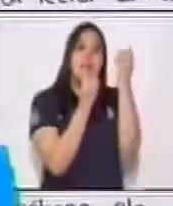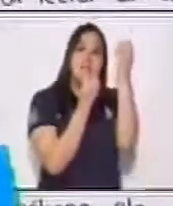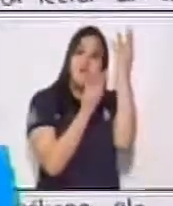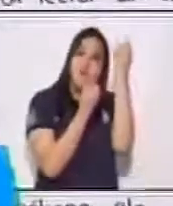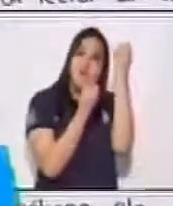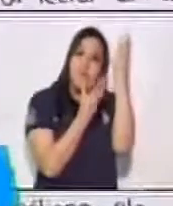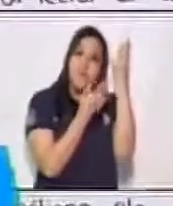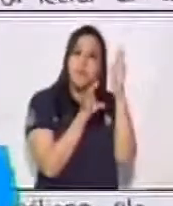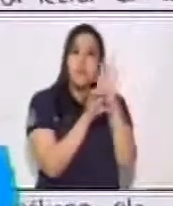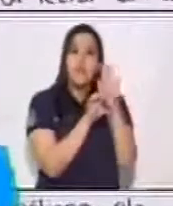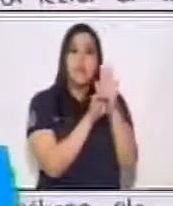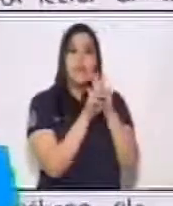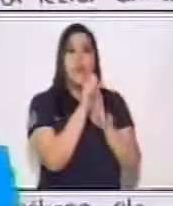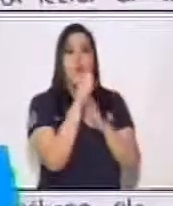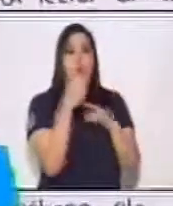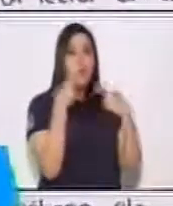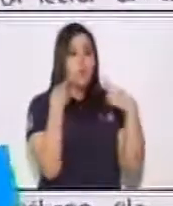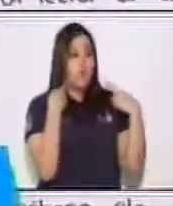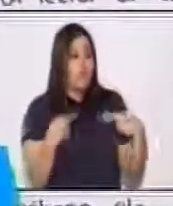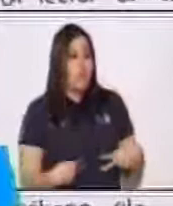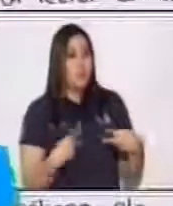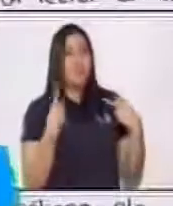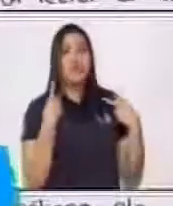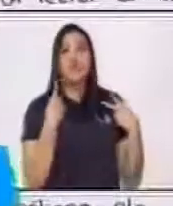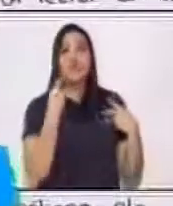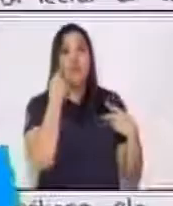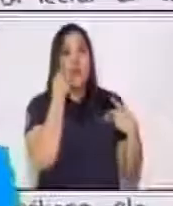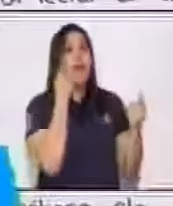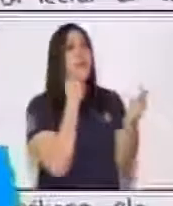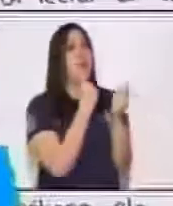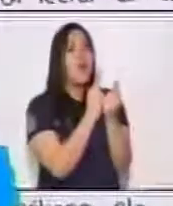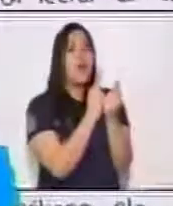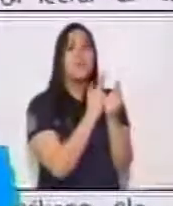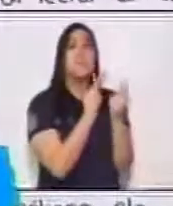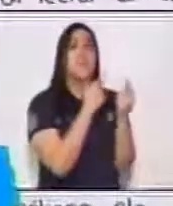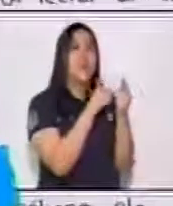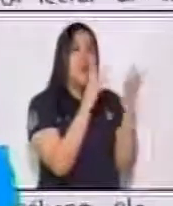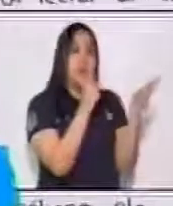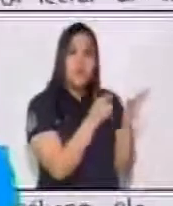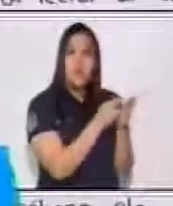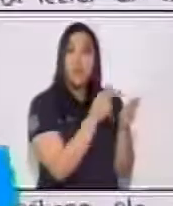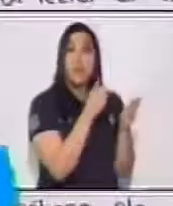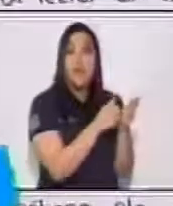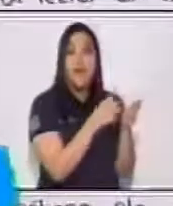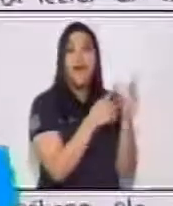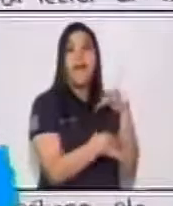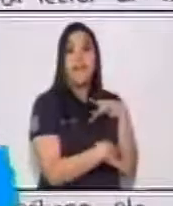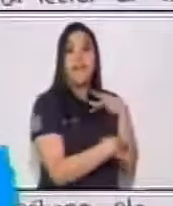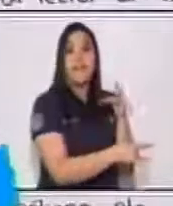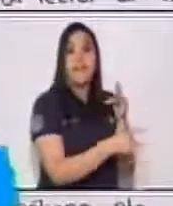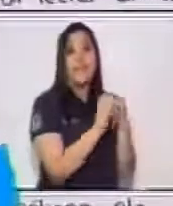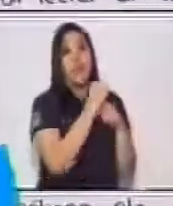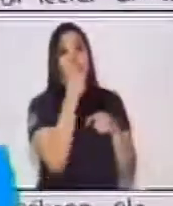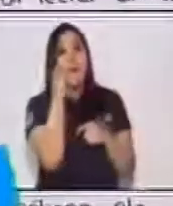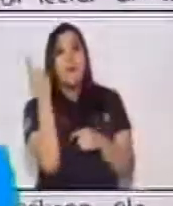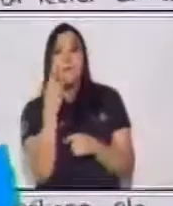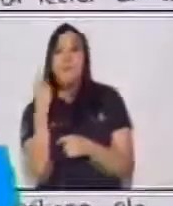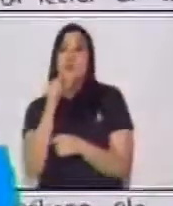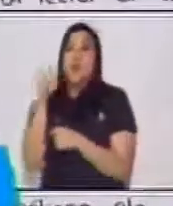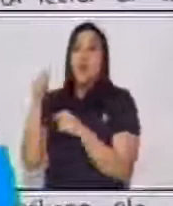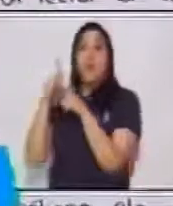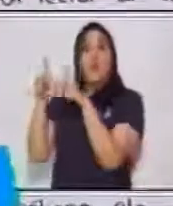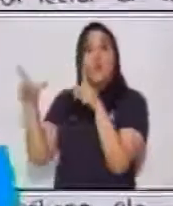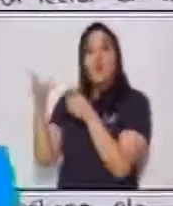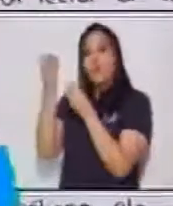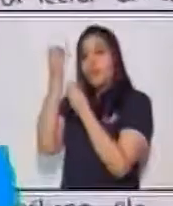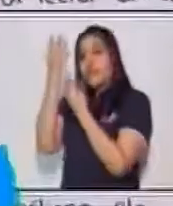otros recursos que encuentre para poder ampliar lo que estamos presentando en el mismo. ¿Cómo se dobla un trifoliar?